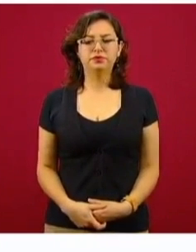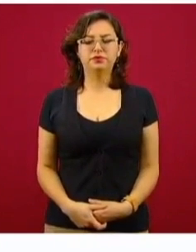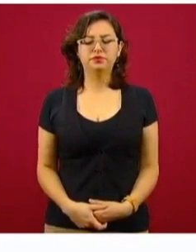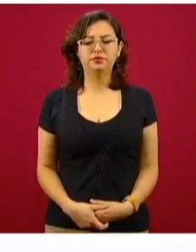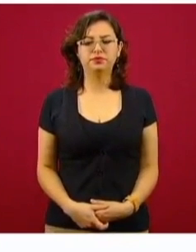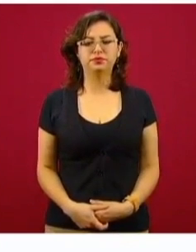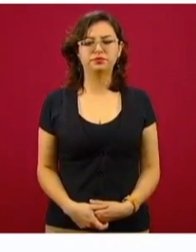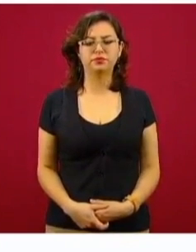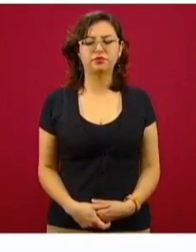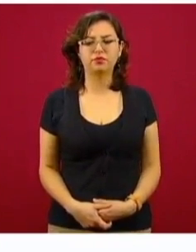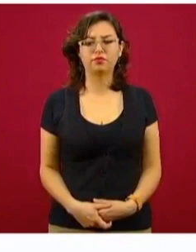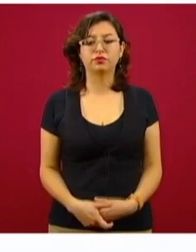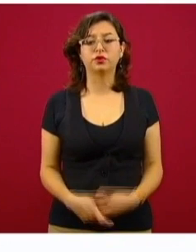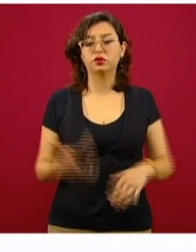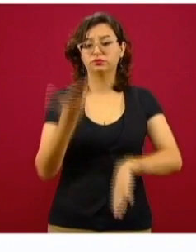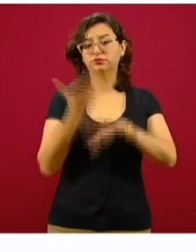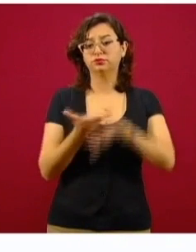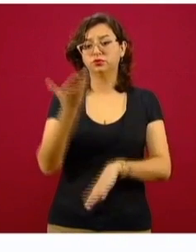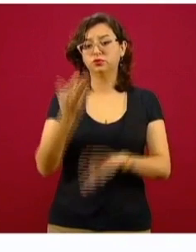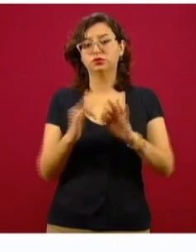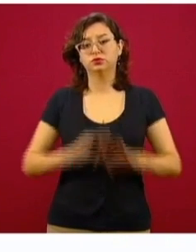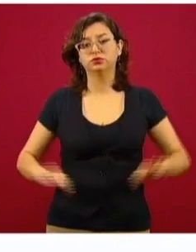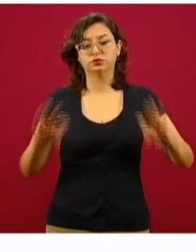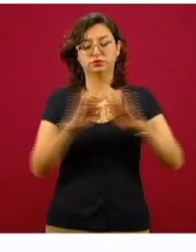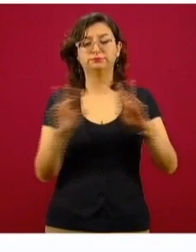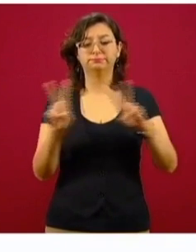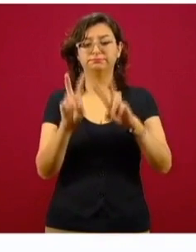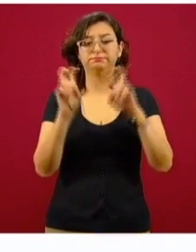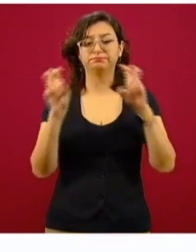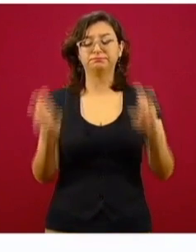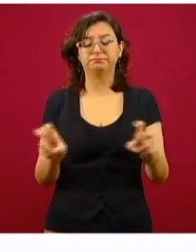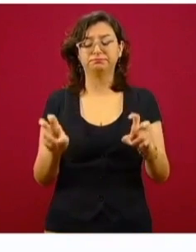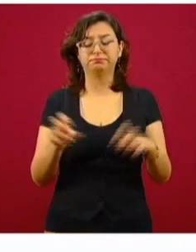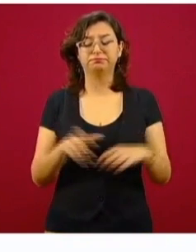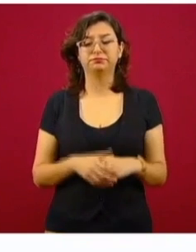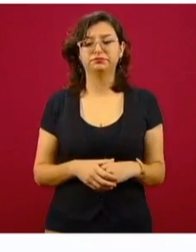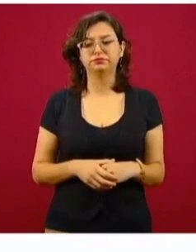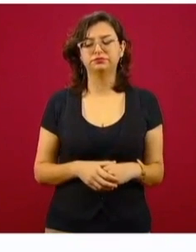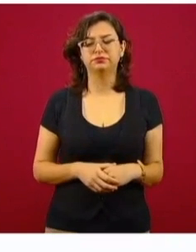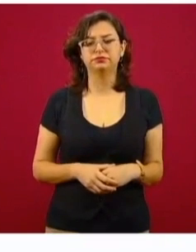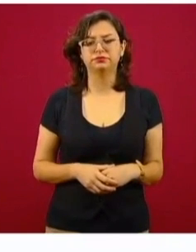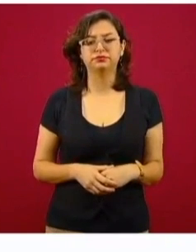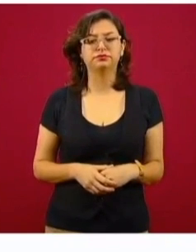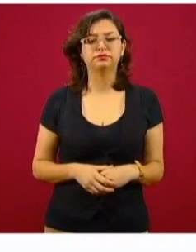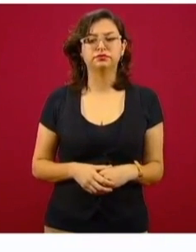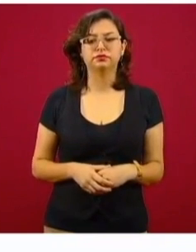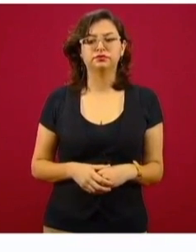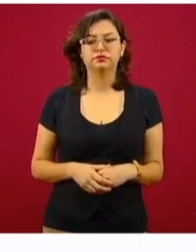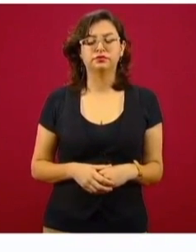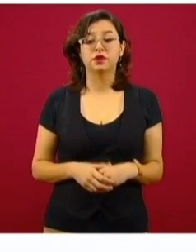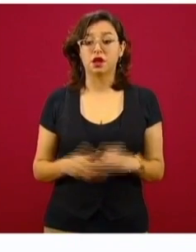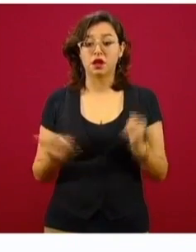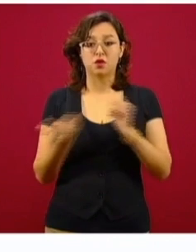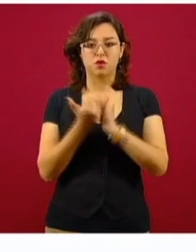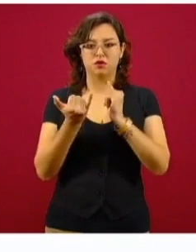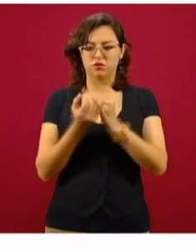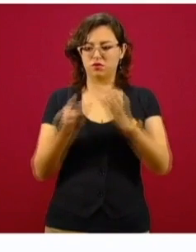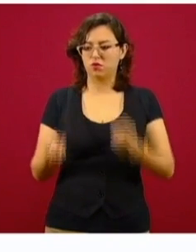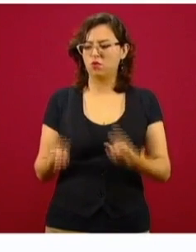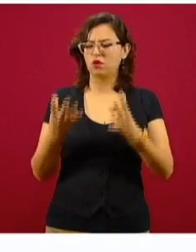Esto es muy importante. Y es también importante el monto,